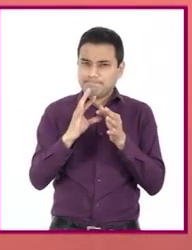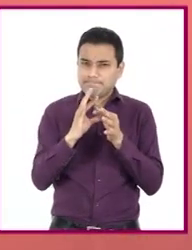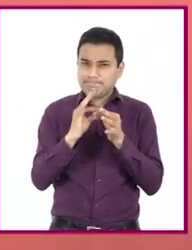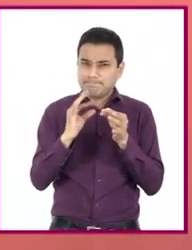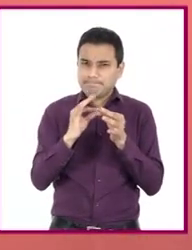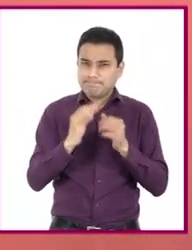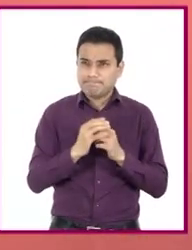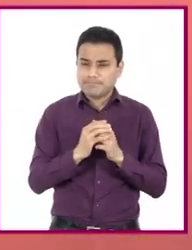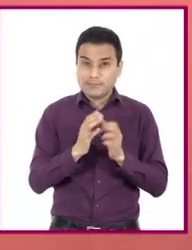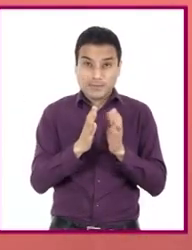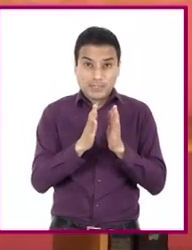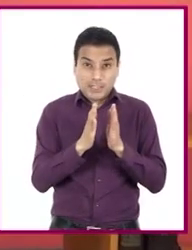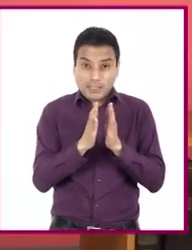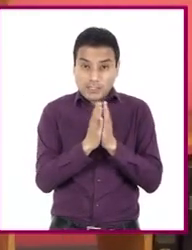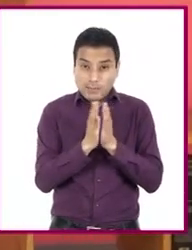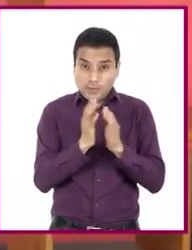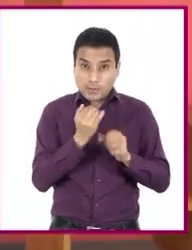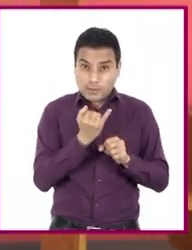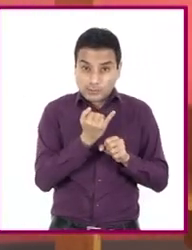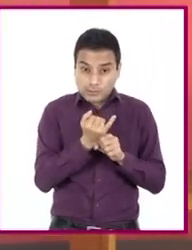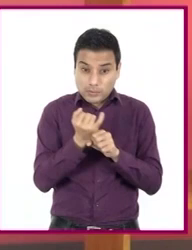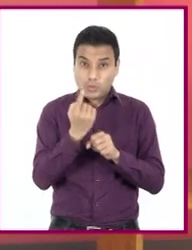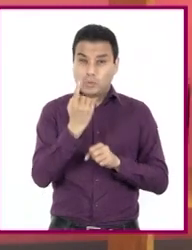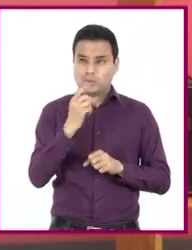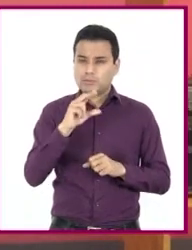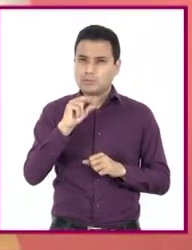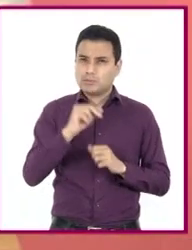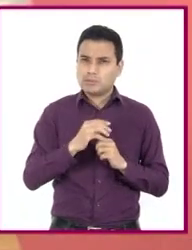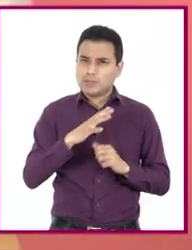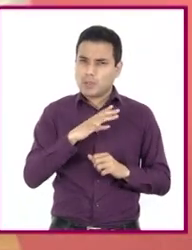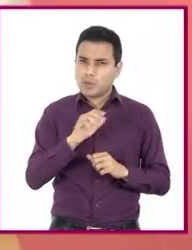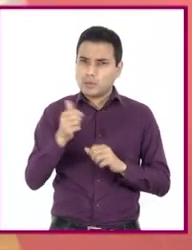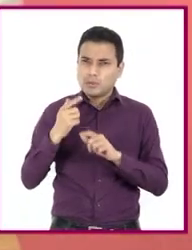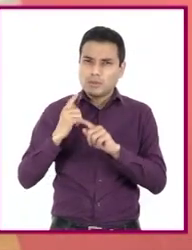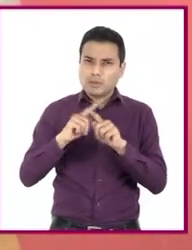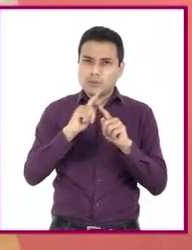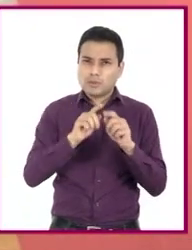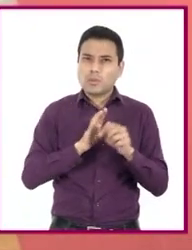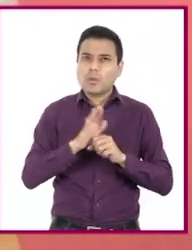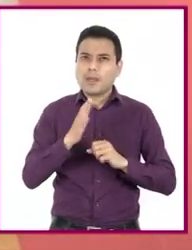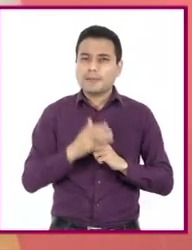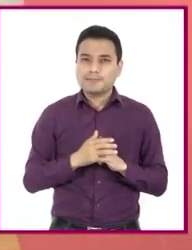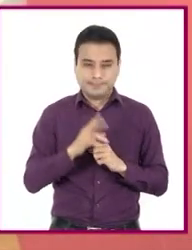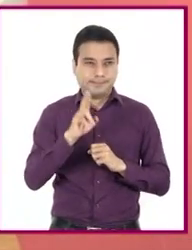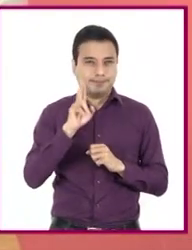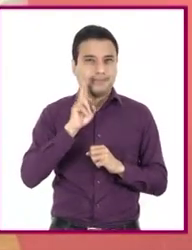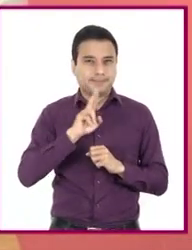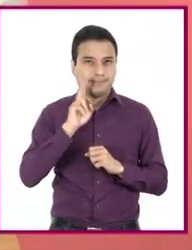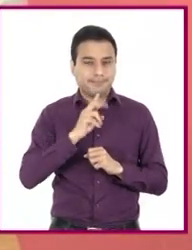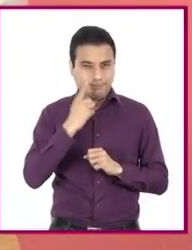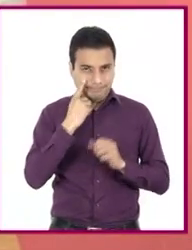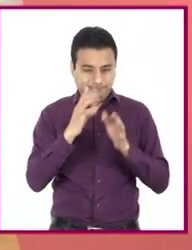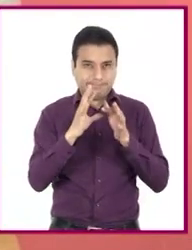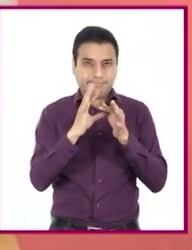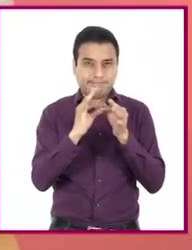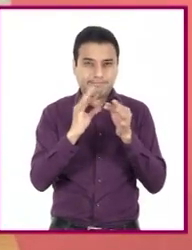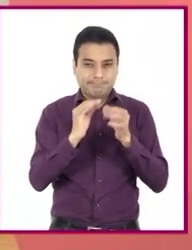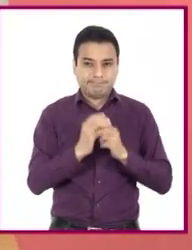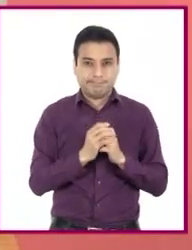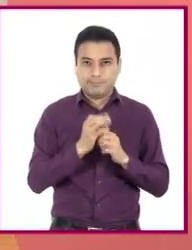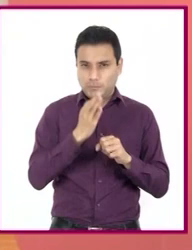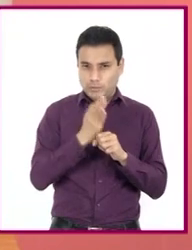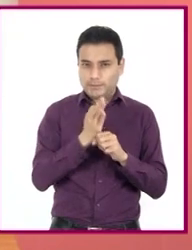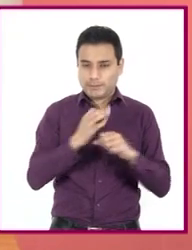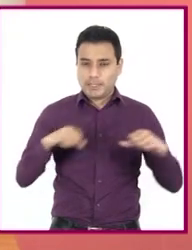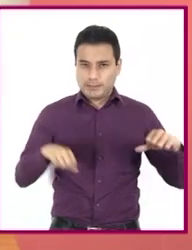¿No solo en los libros? ¿Qué otras fuentes de información puede haber? A descubramoslo juntos. Los voy a retar con esta actividad.